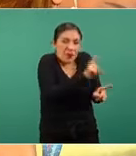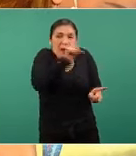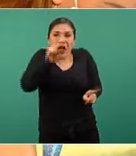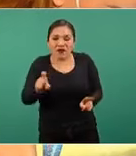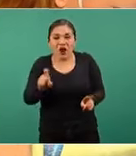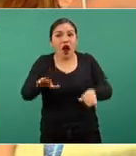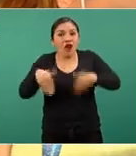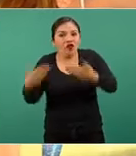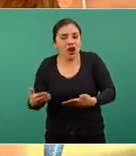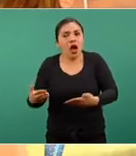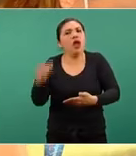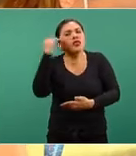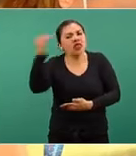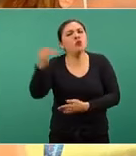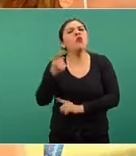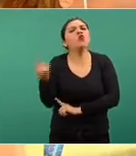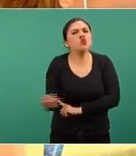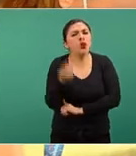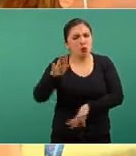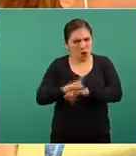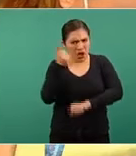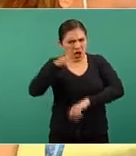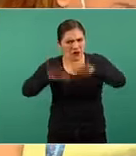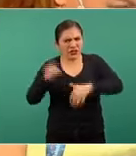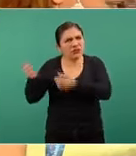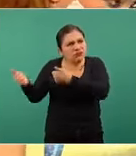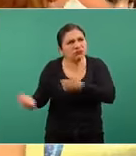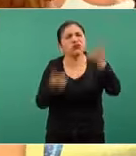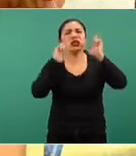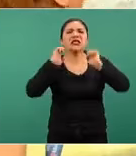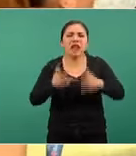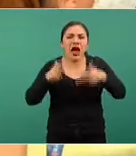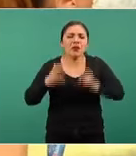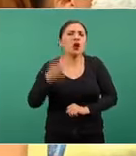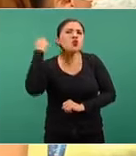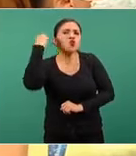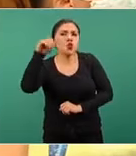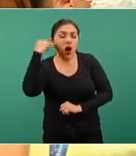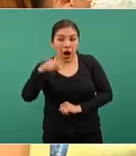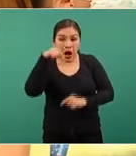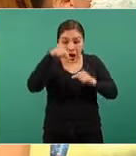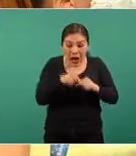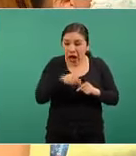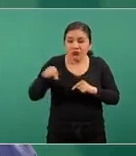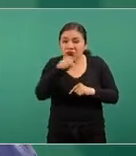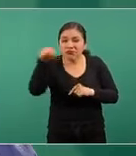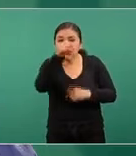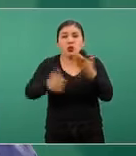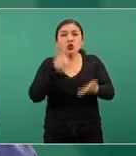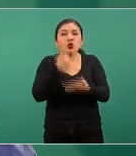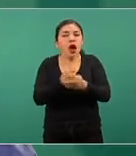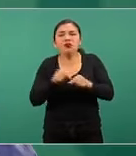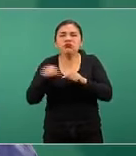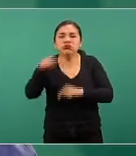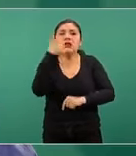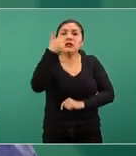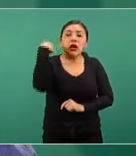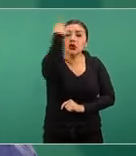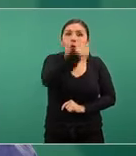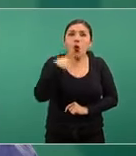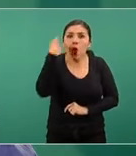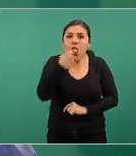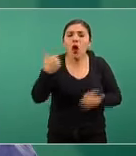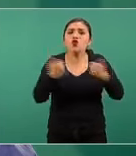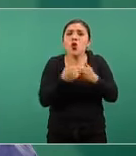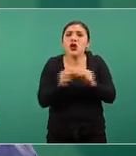habido casos que se trasladan Chiapas, Oaxaca, que de ahí de la ciudad a las comunidades más lejanas se tardan más de seis horas en